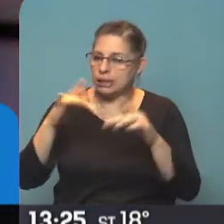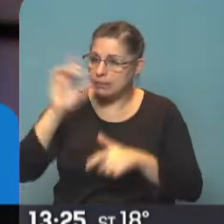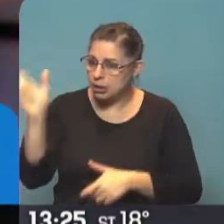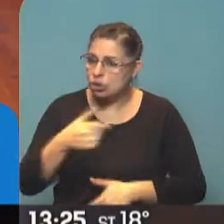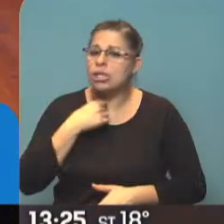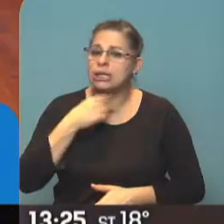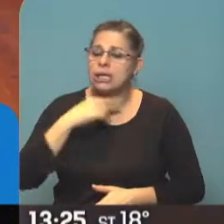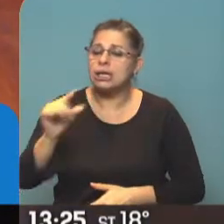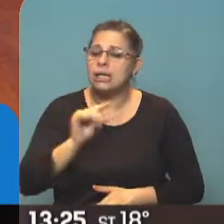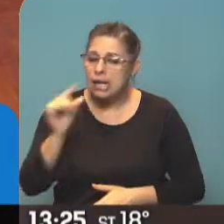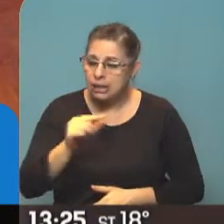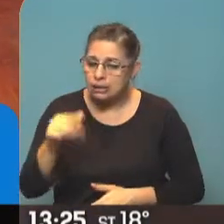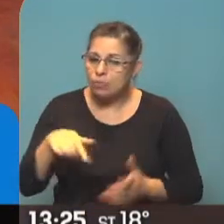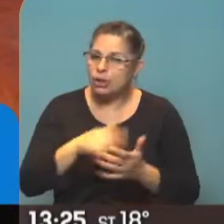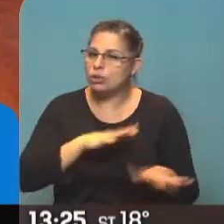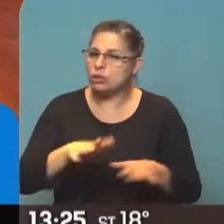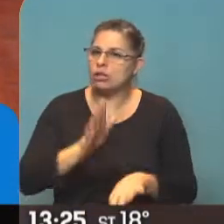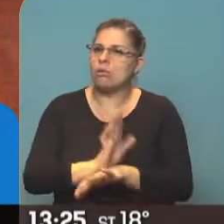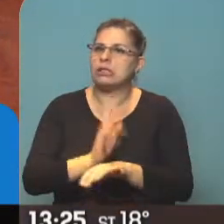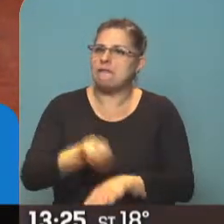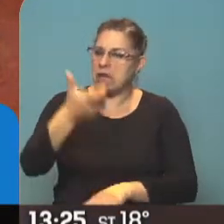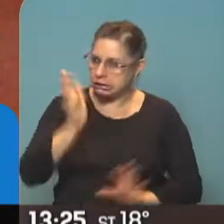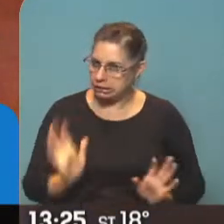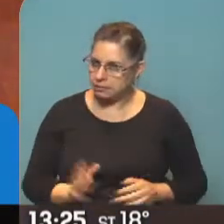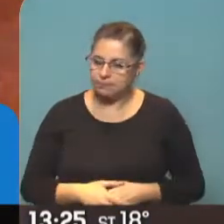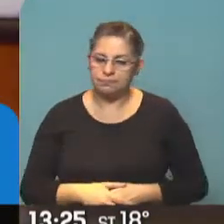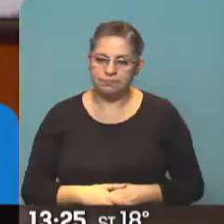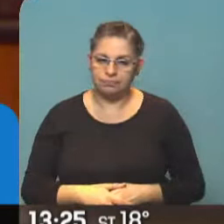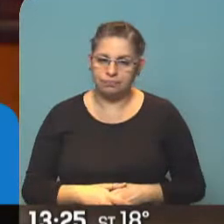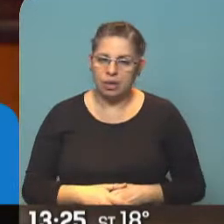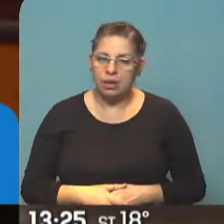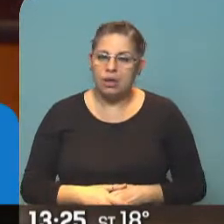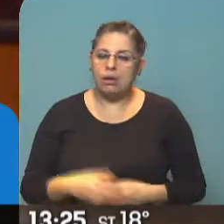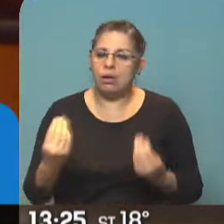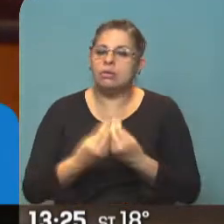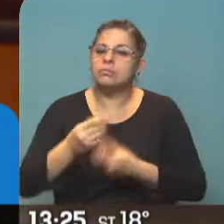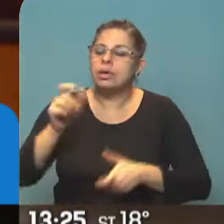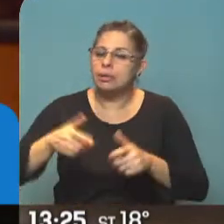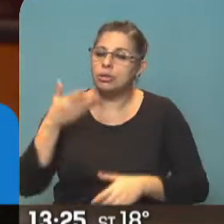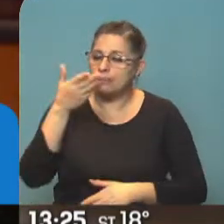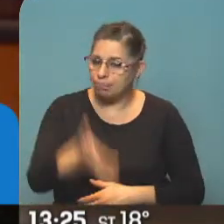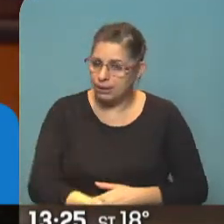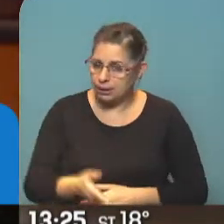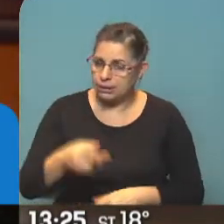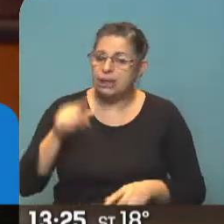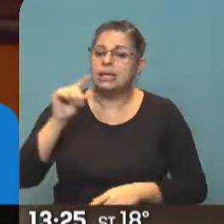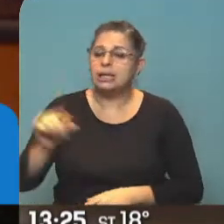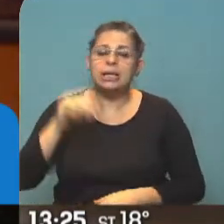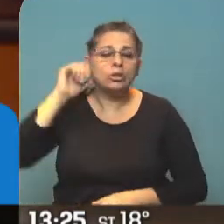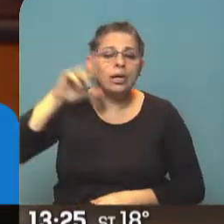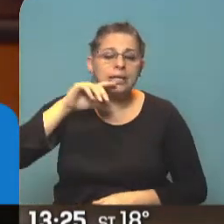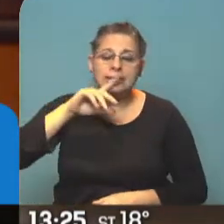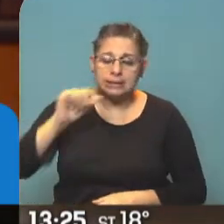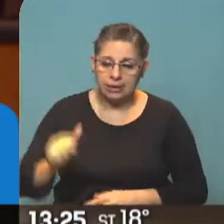el crédito y ahora la situación sería más fácil? Así es. Tuvimos una demanda enorme, enorme por los créditos Argenta.